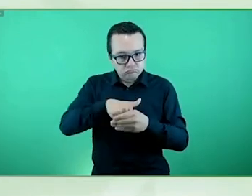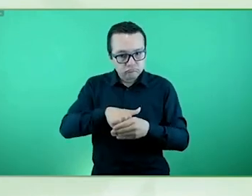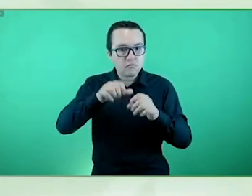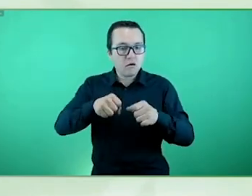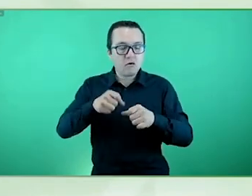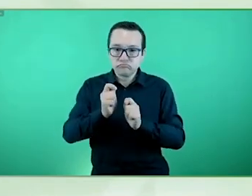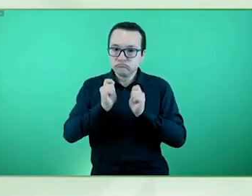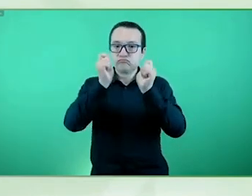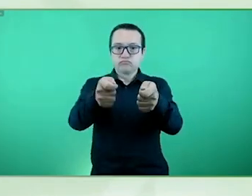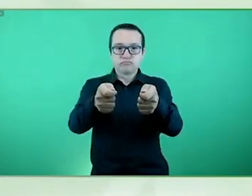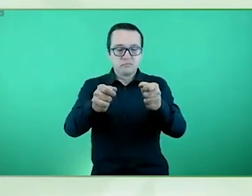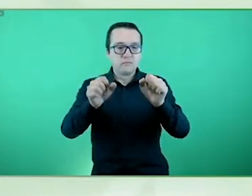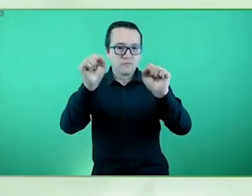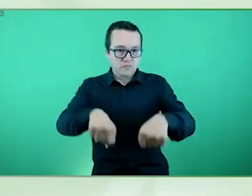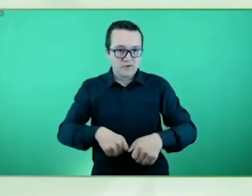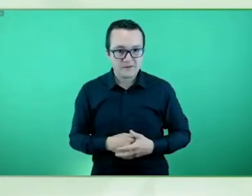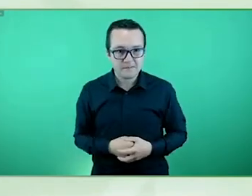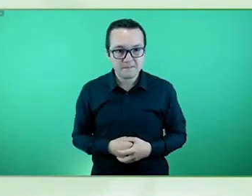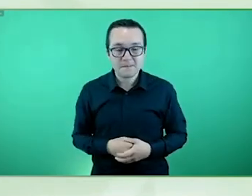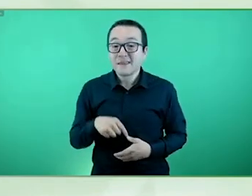contempla entre otras medidas